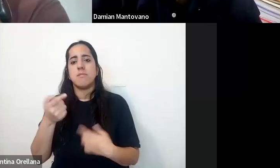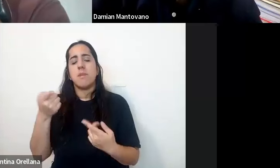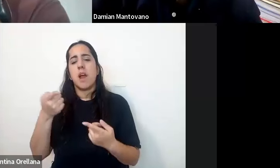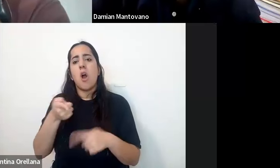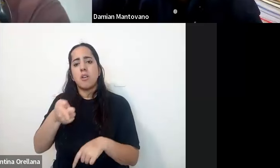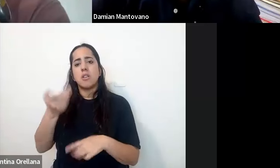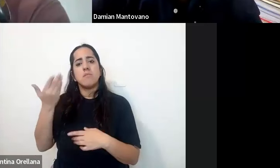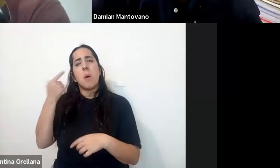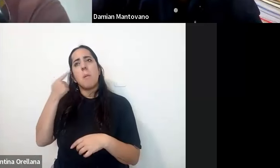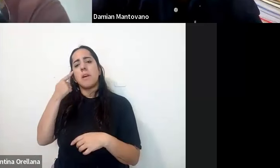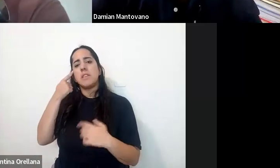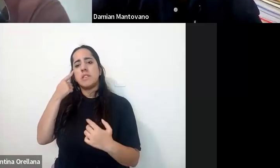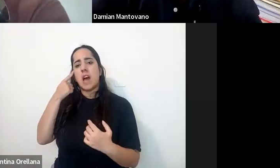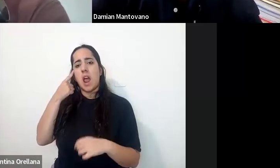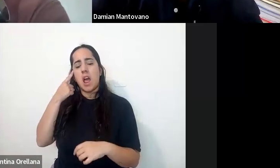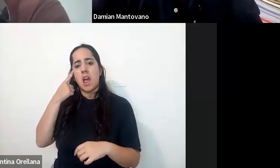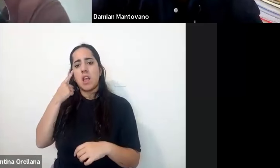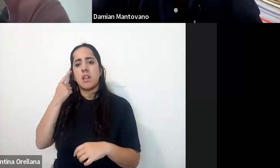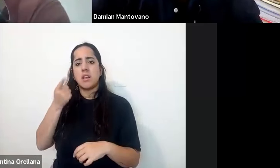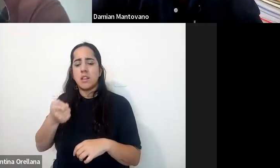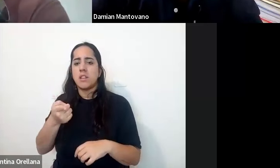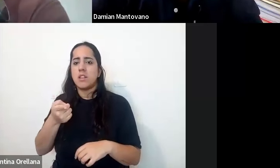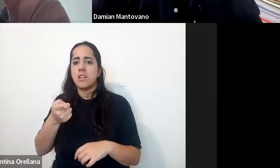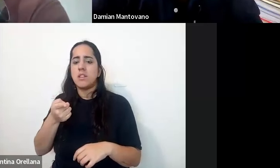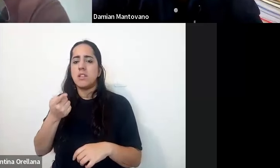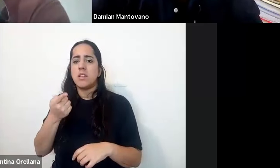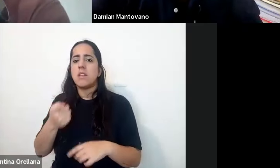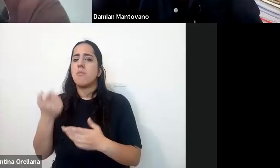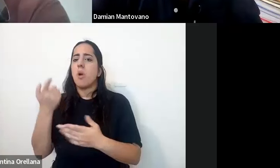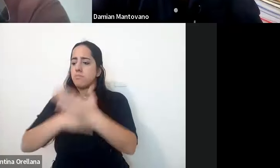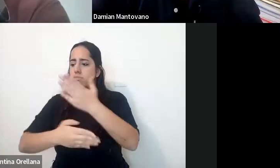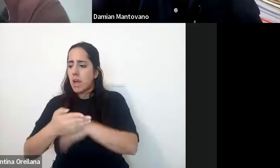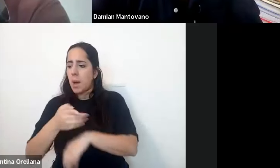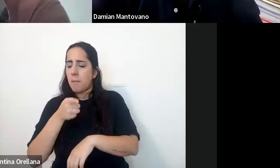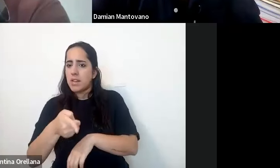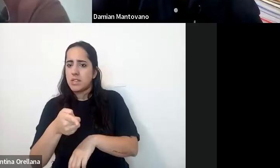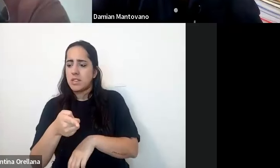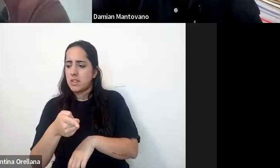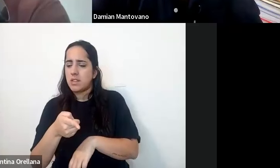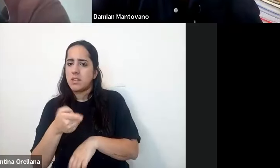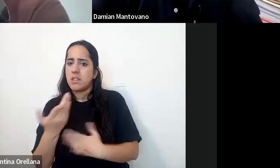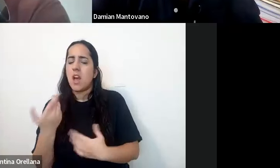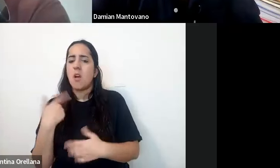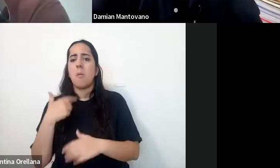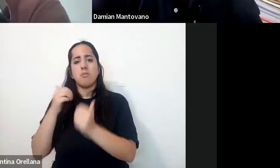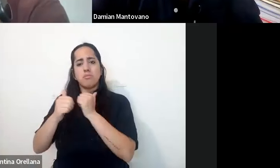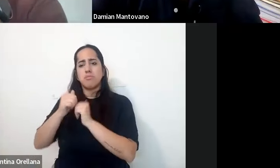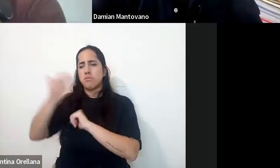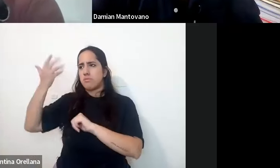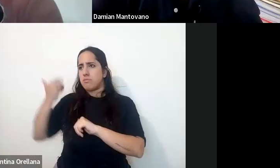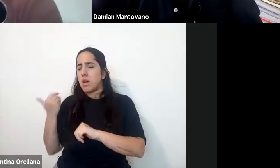tener claro que la discapacidad es un concepto histórico relacional